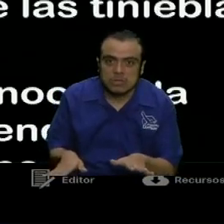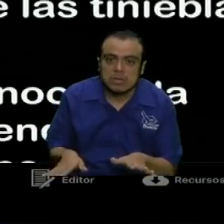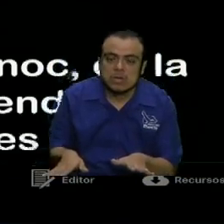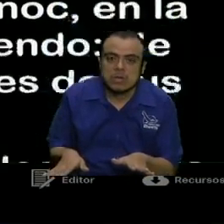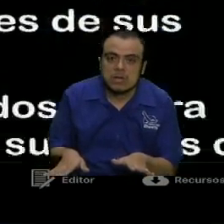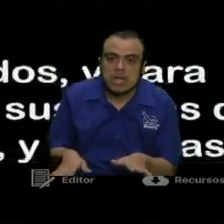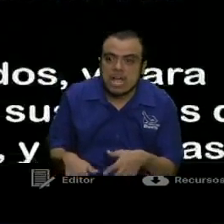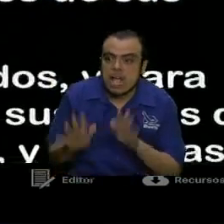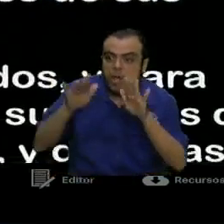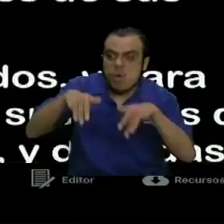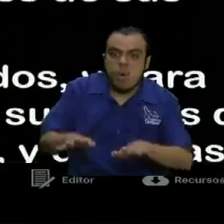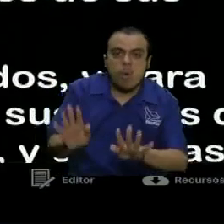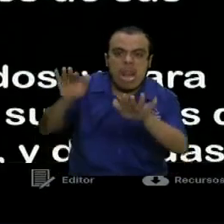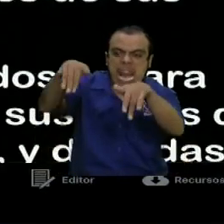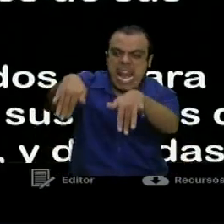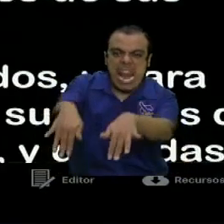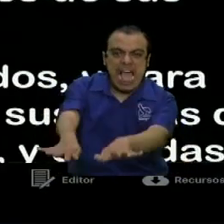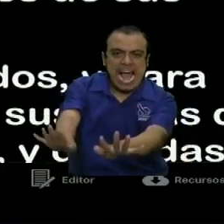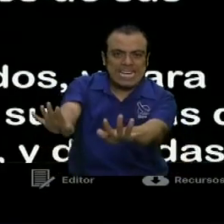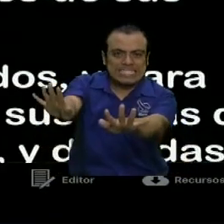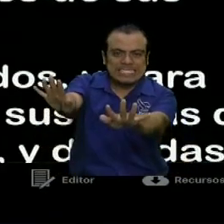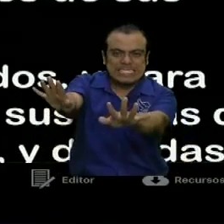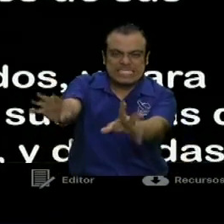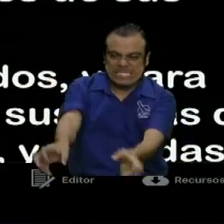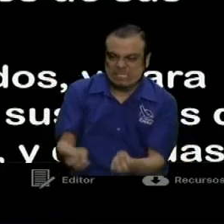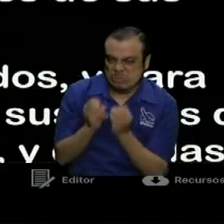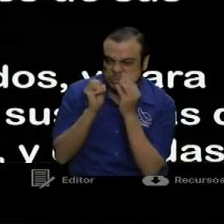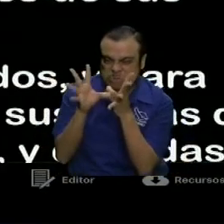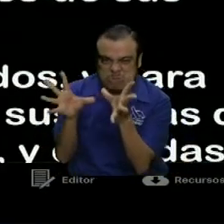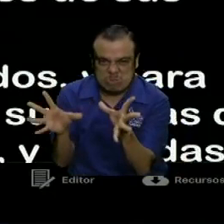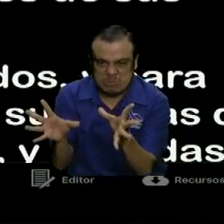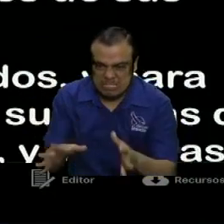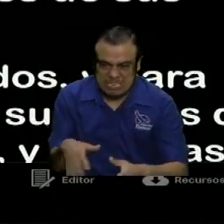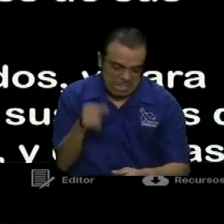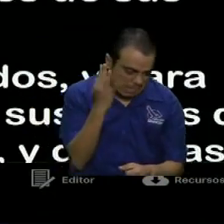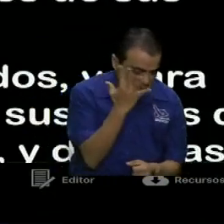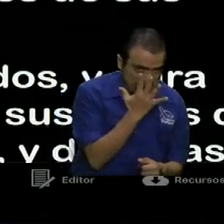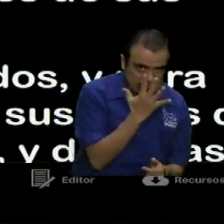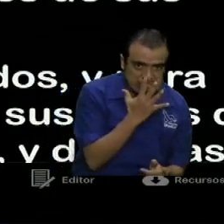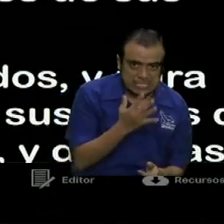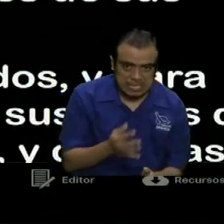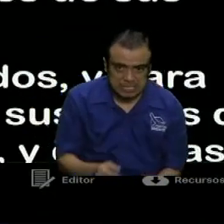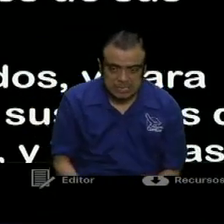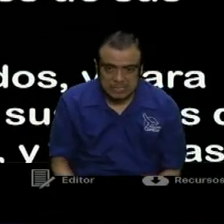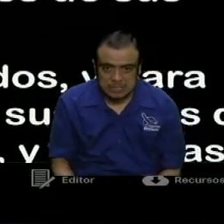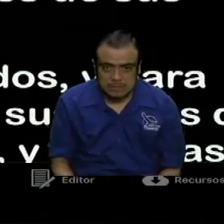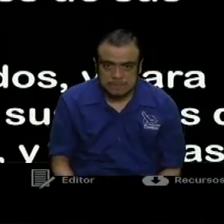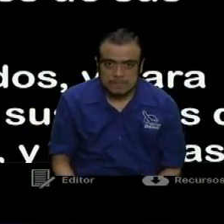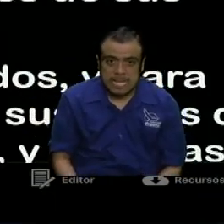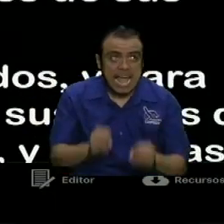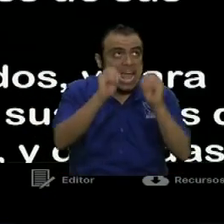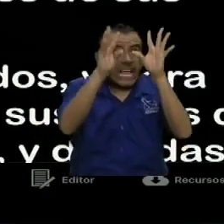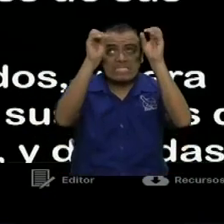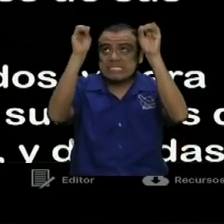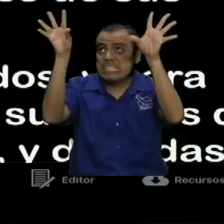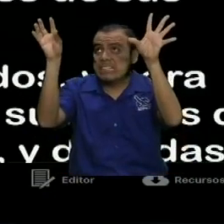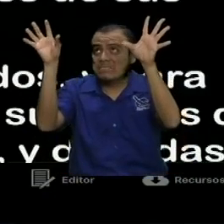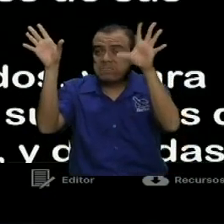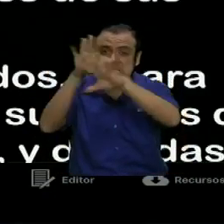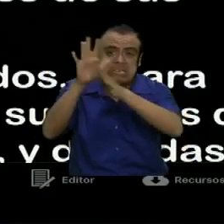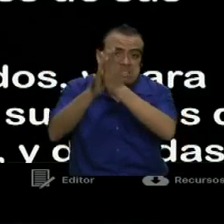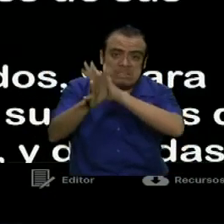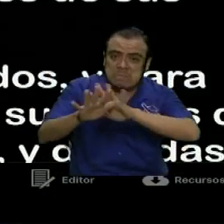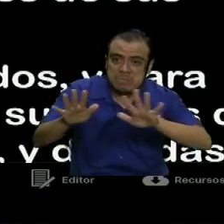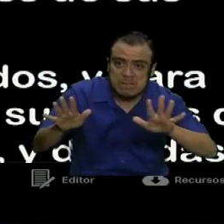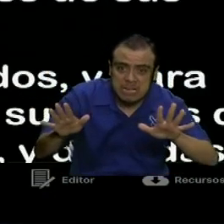Son olas furiosas del mar que arrojan como espuma su propia vergüenza. Ahí van cuatro. Estrellas errantes para